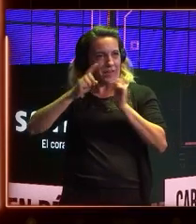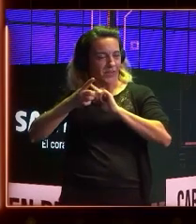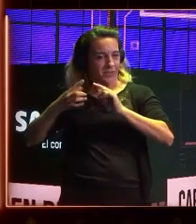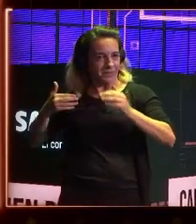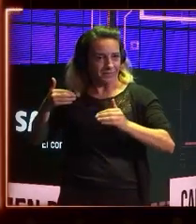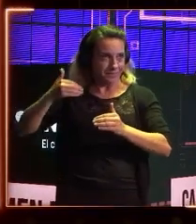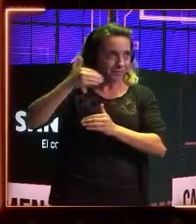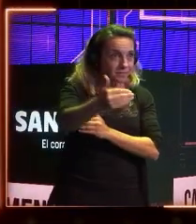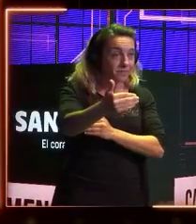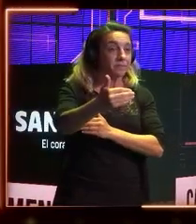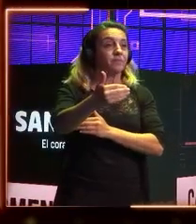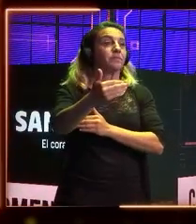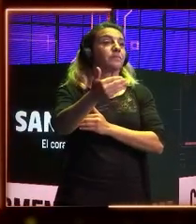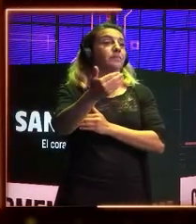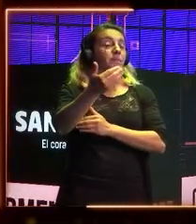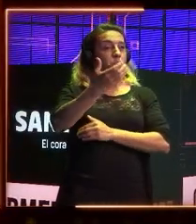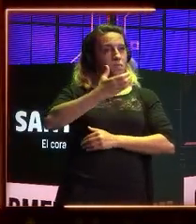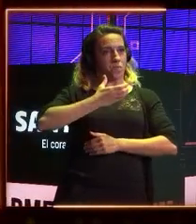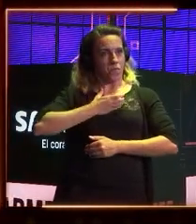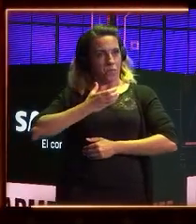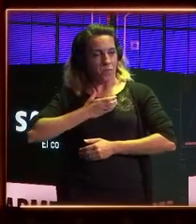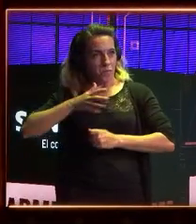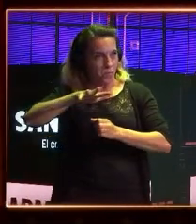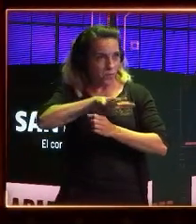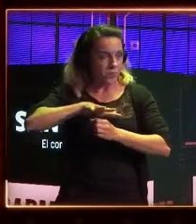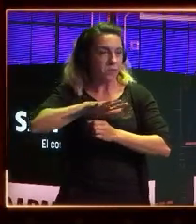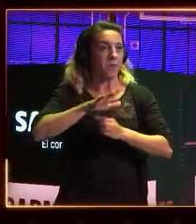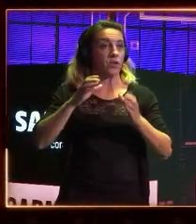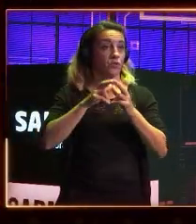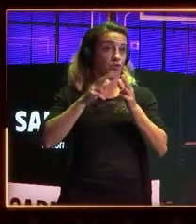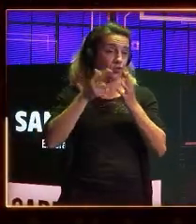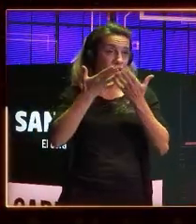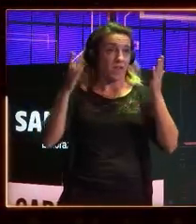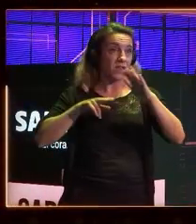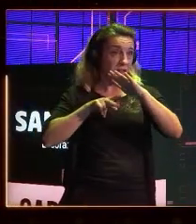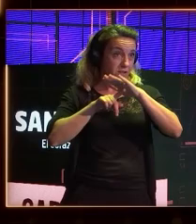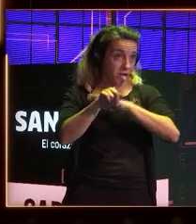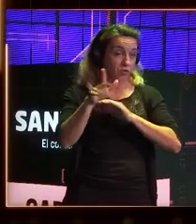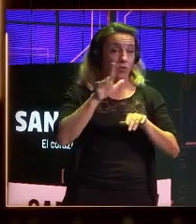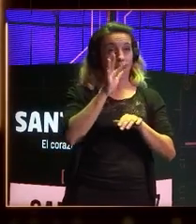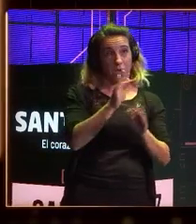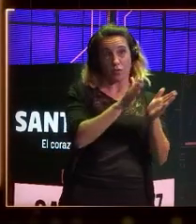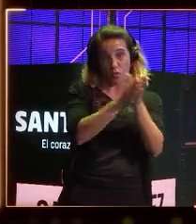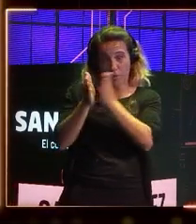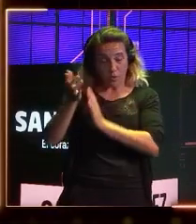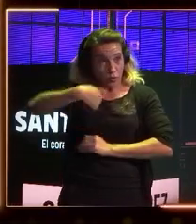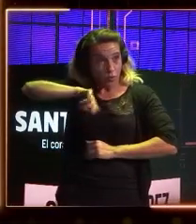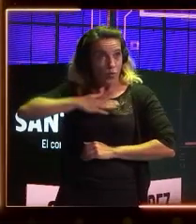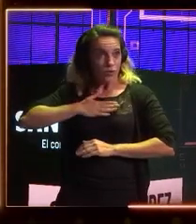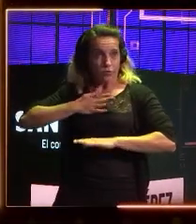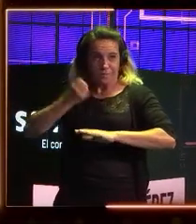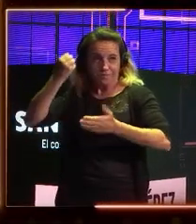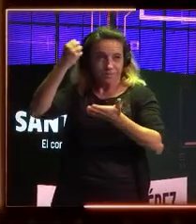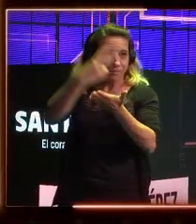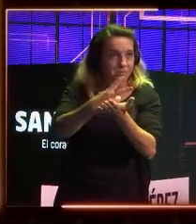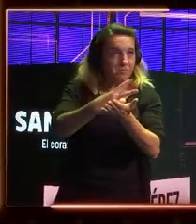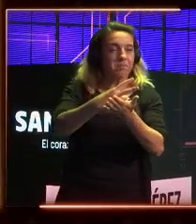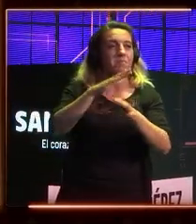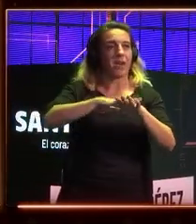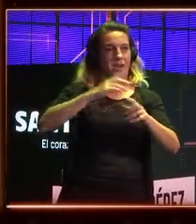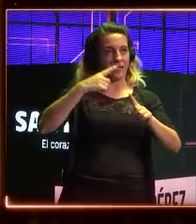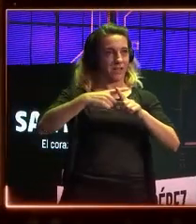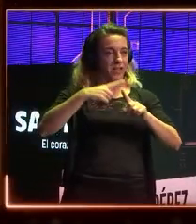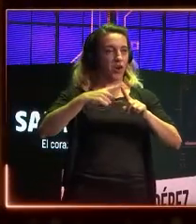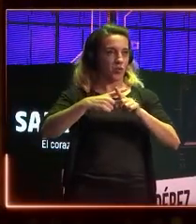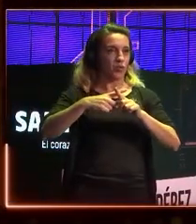Corporación Municipal, la Sociedad de Desarrollo y todos mis compañeros, hemos apostado por que Santa Cruz se convierta en un destino inteligente.